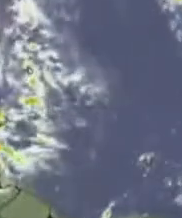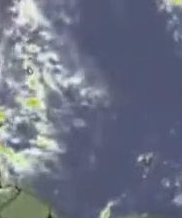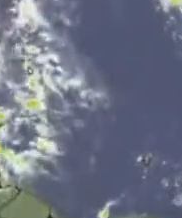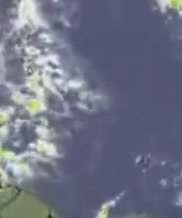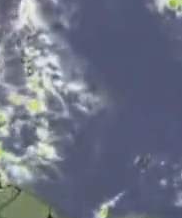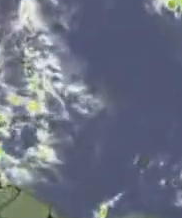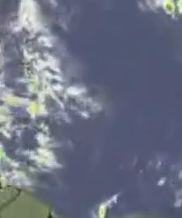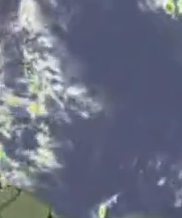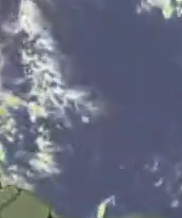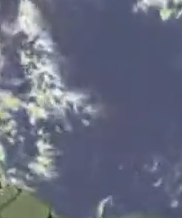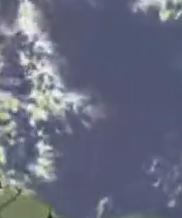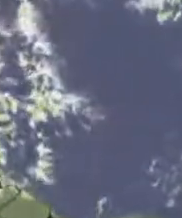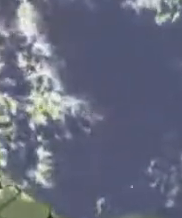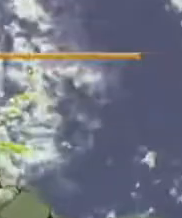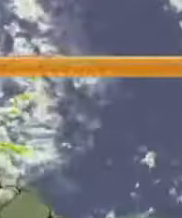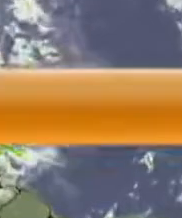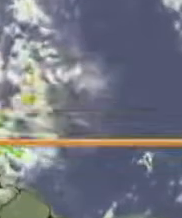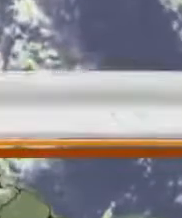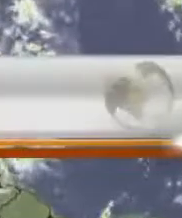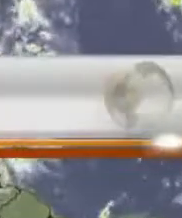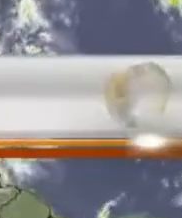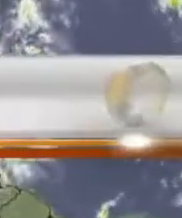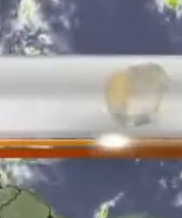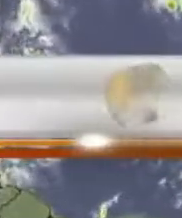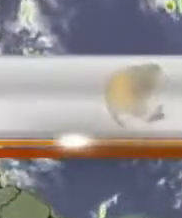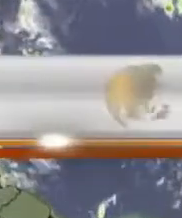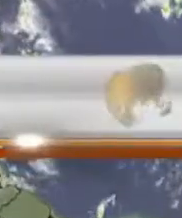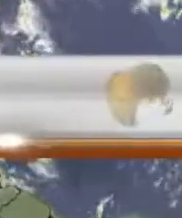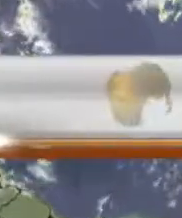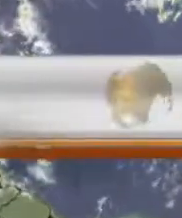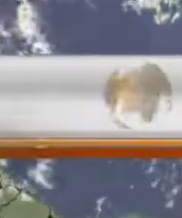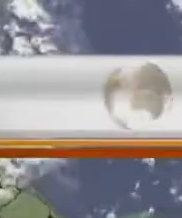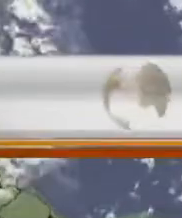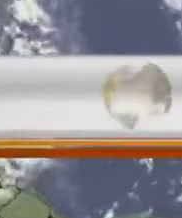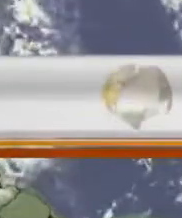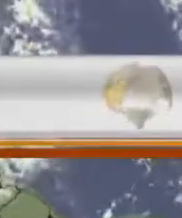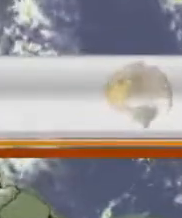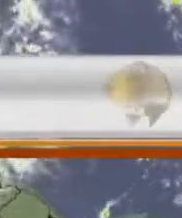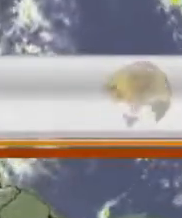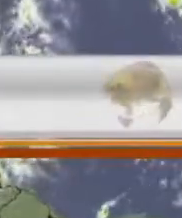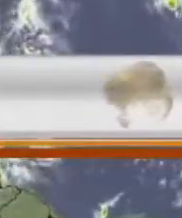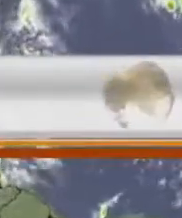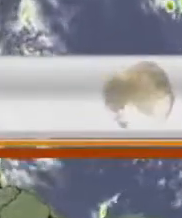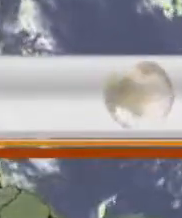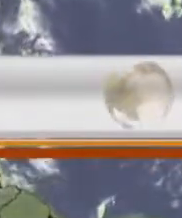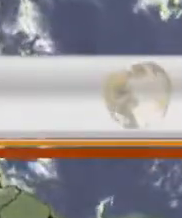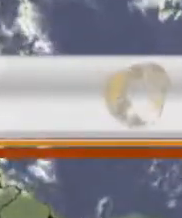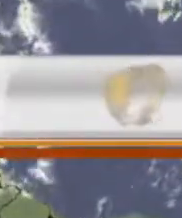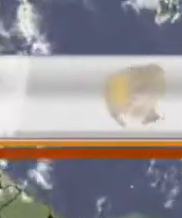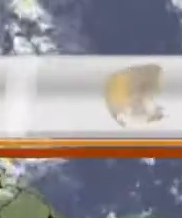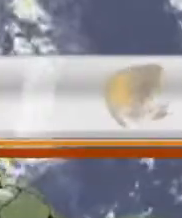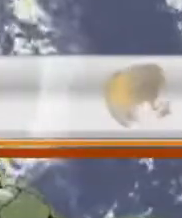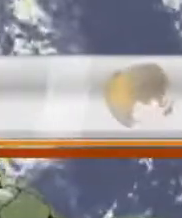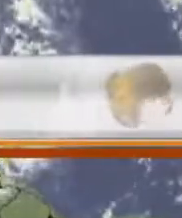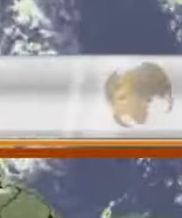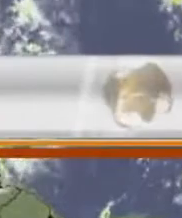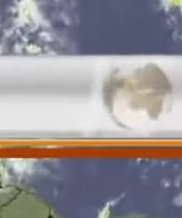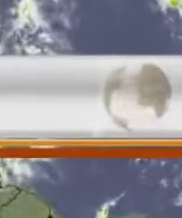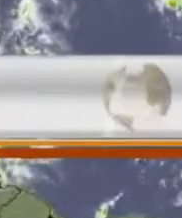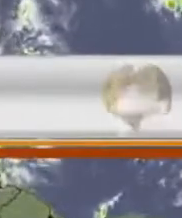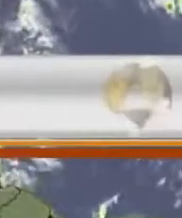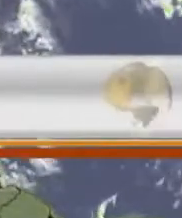Hola, ¿qué tal? Muy buenas tardes. Tenemos lluvias ayer en casi todo el territorio nacional. Los acumulados no sobrepasan los 43